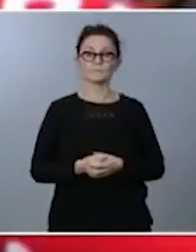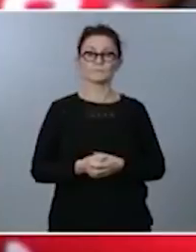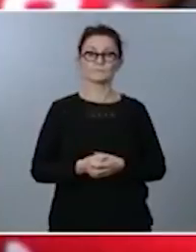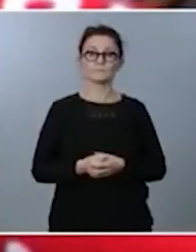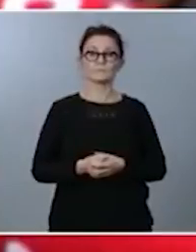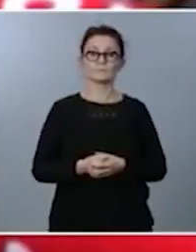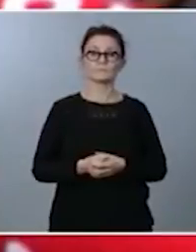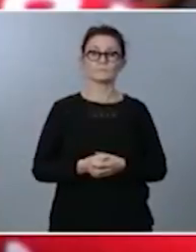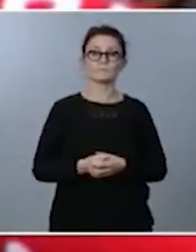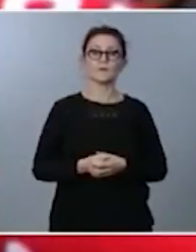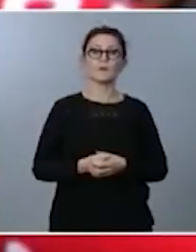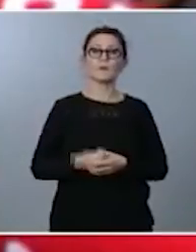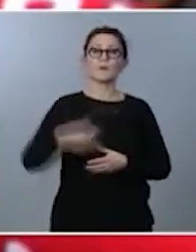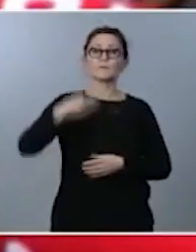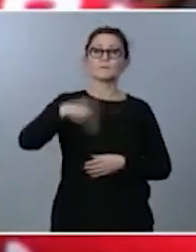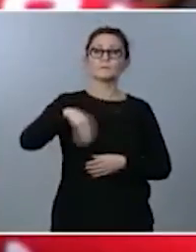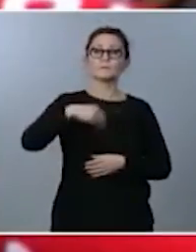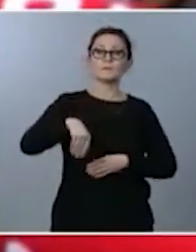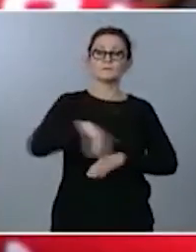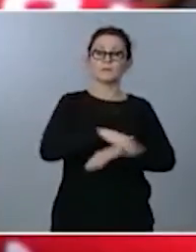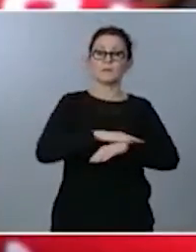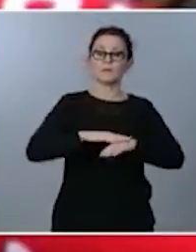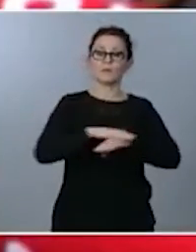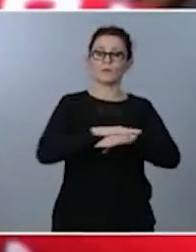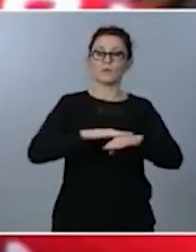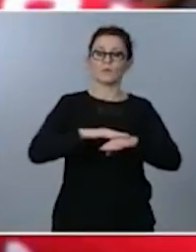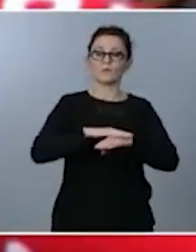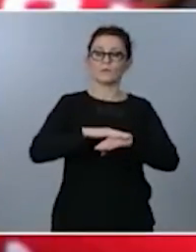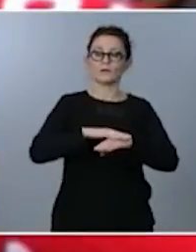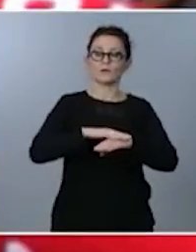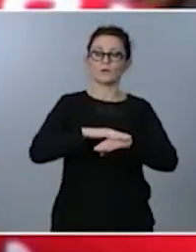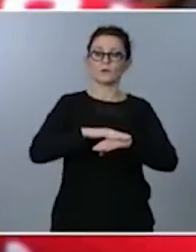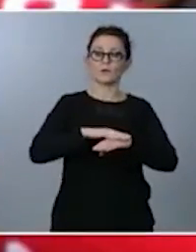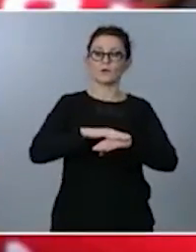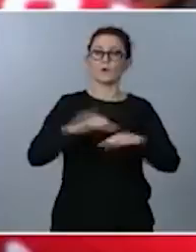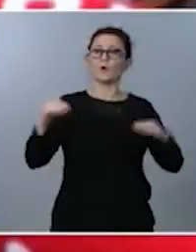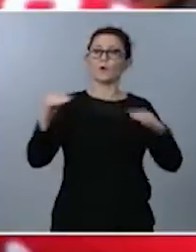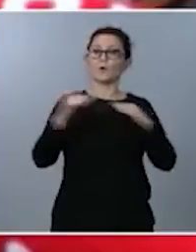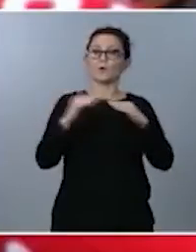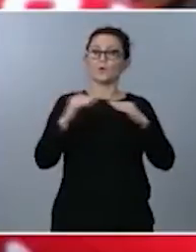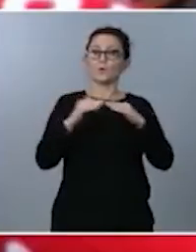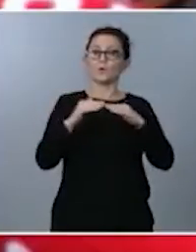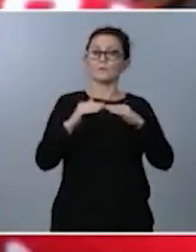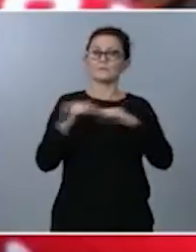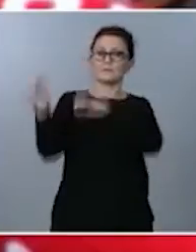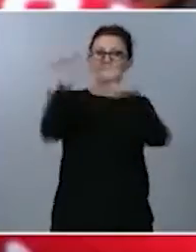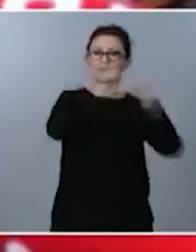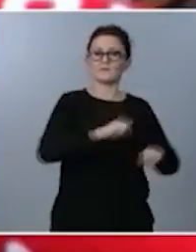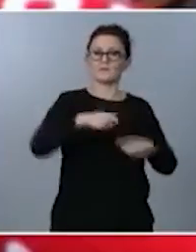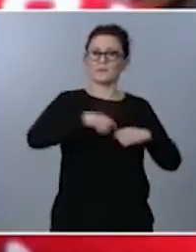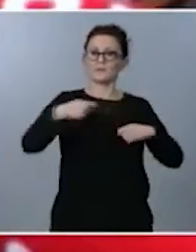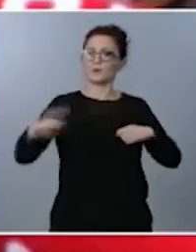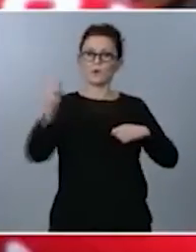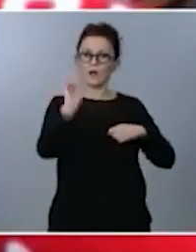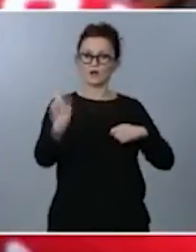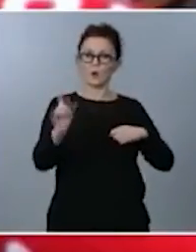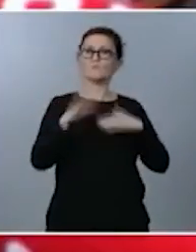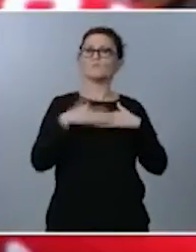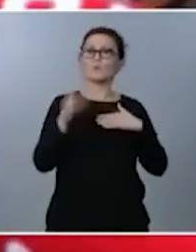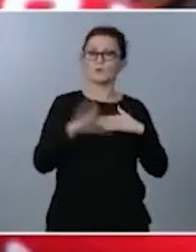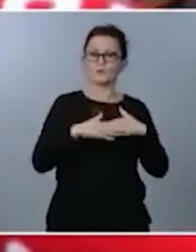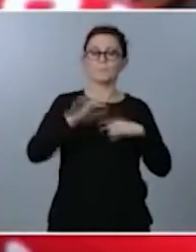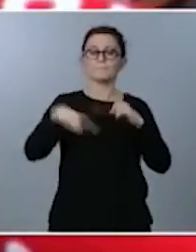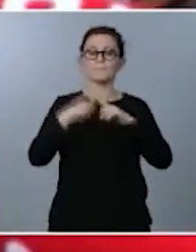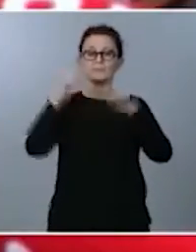presidente del Gobierno quien defienda el jueves la prórroga? ¿Y qué responden a los grupos que están pidiendo una